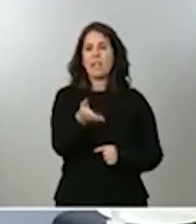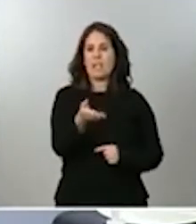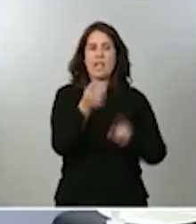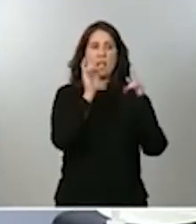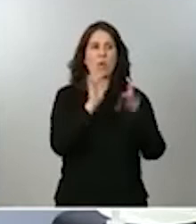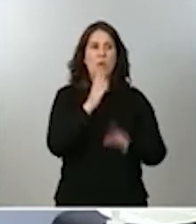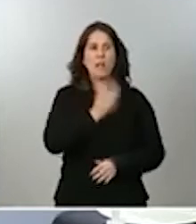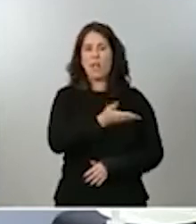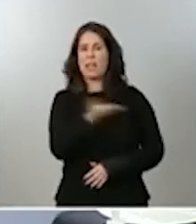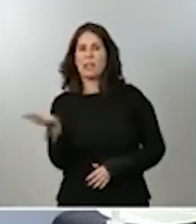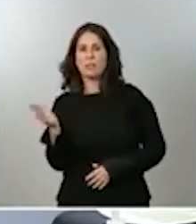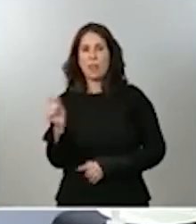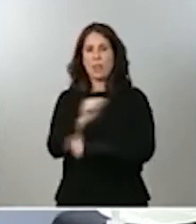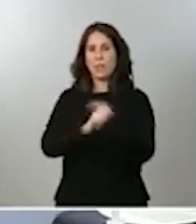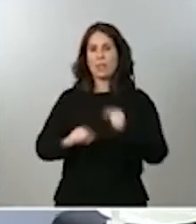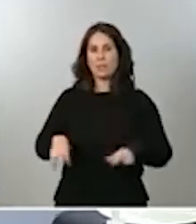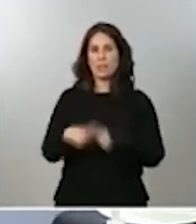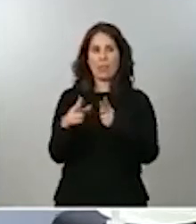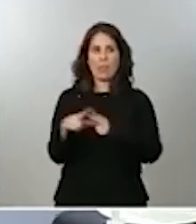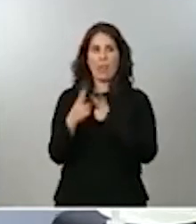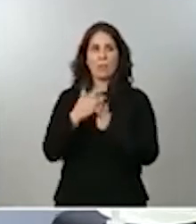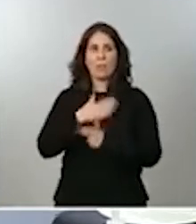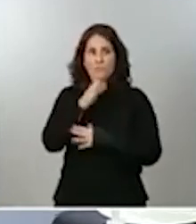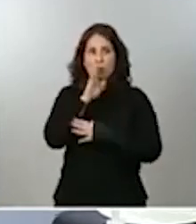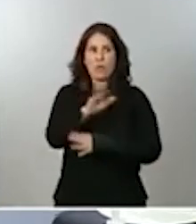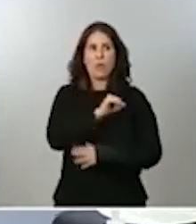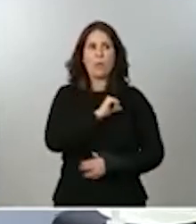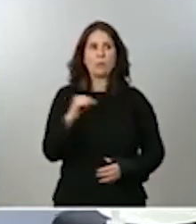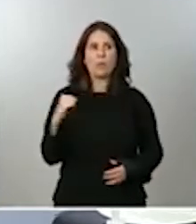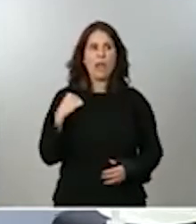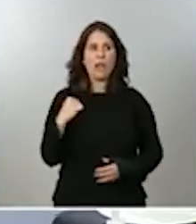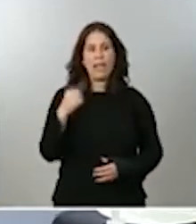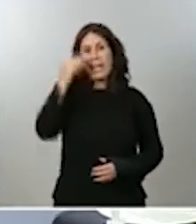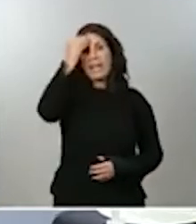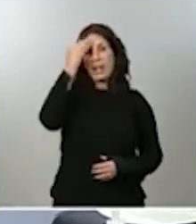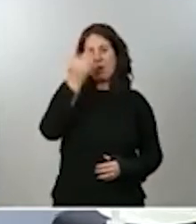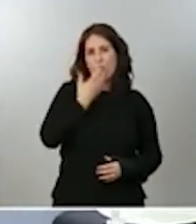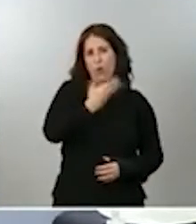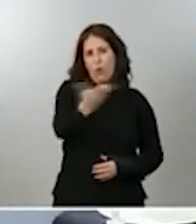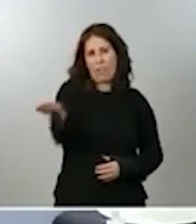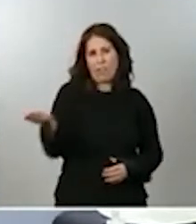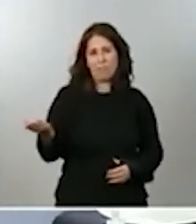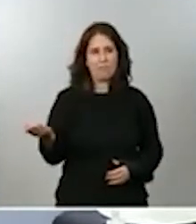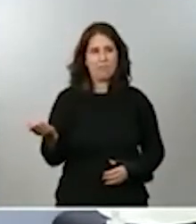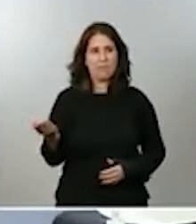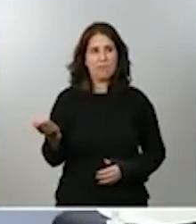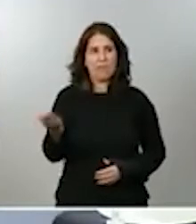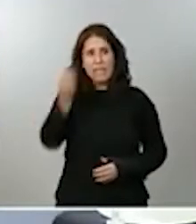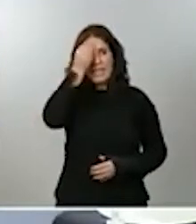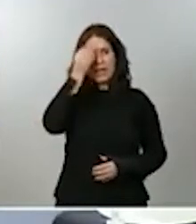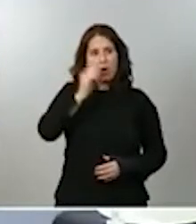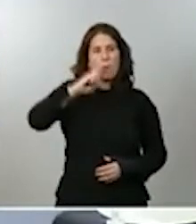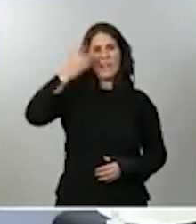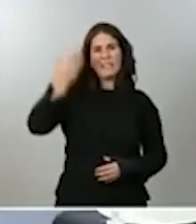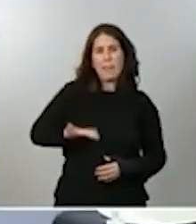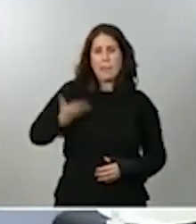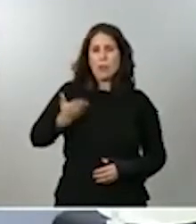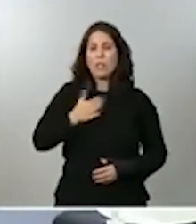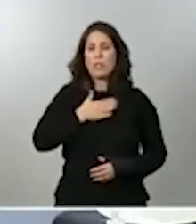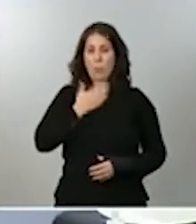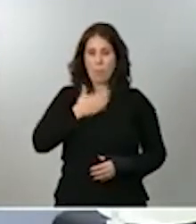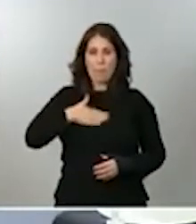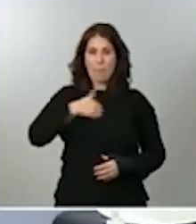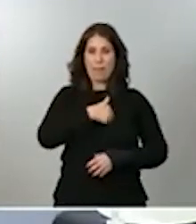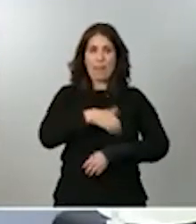existen en la sociedad. A mi posición personal, pues creo que la conoce sobradamente y creo que lo importante, ya digo, como Gobierno es que seamos